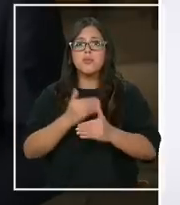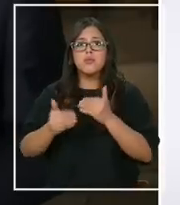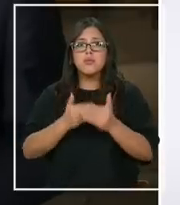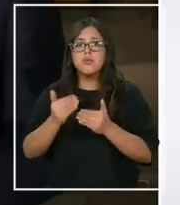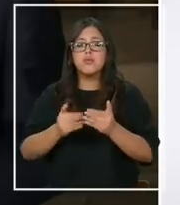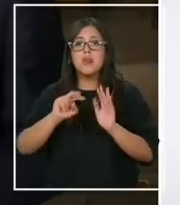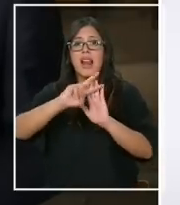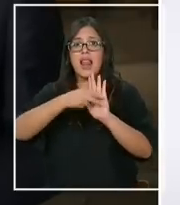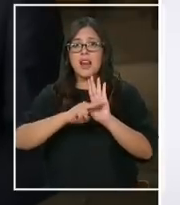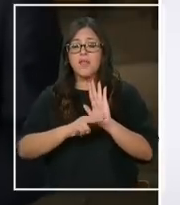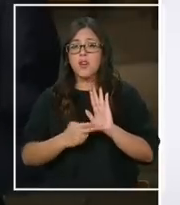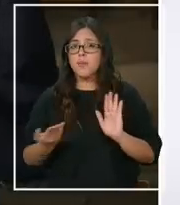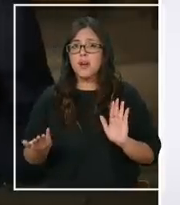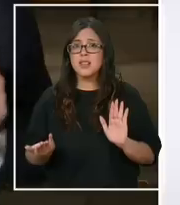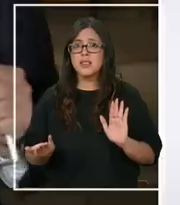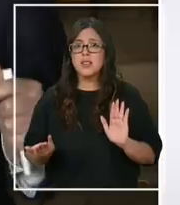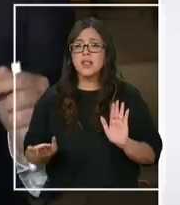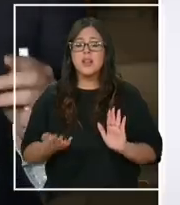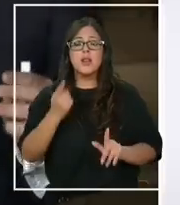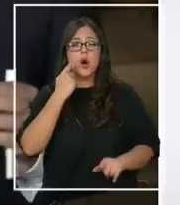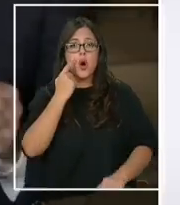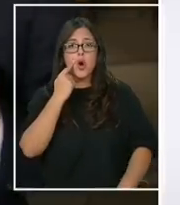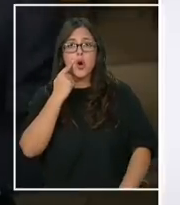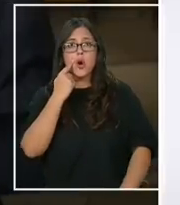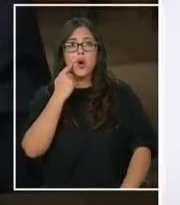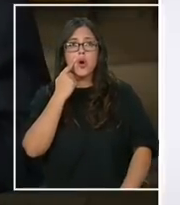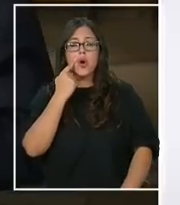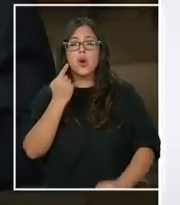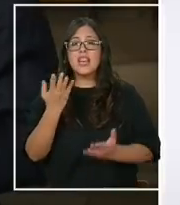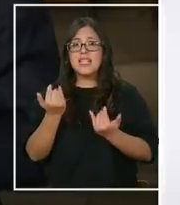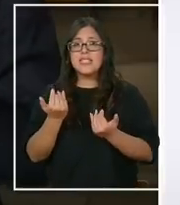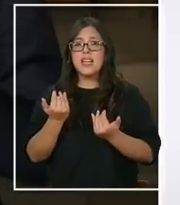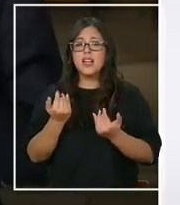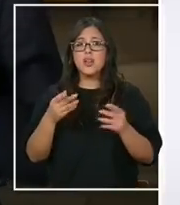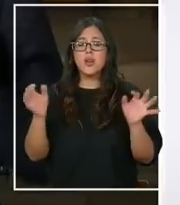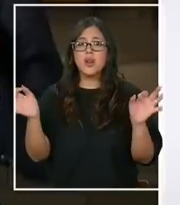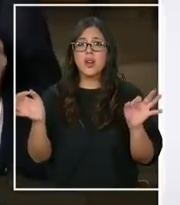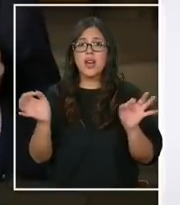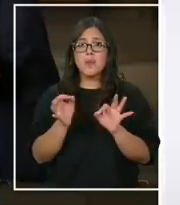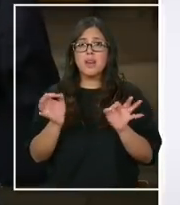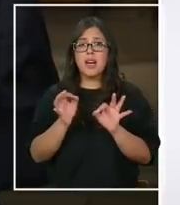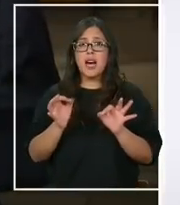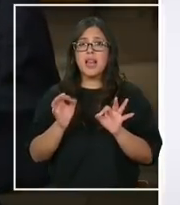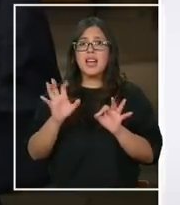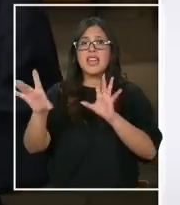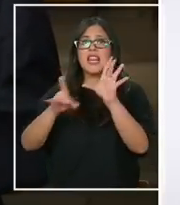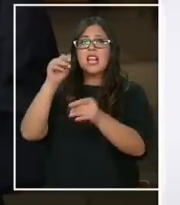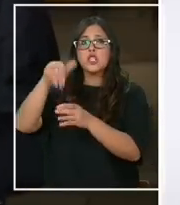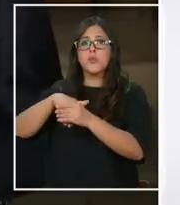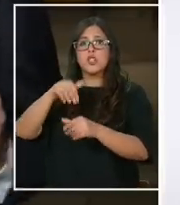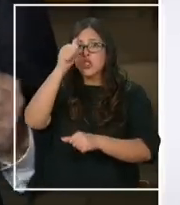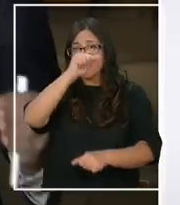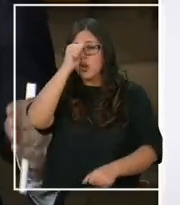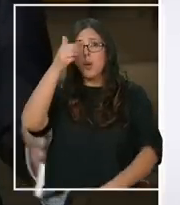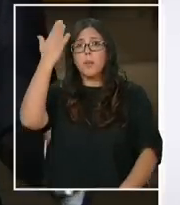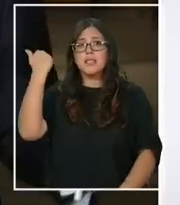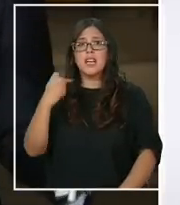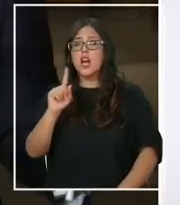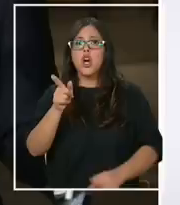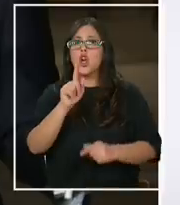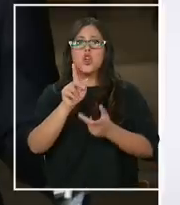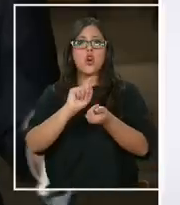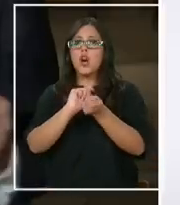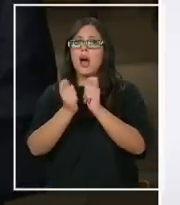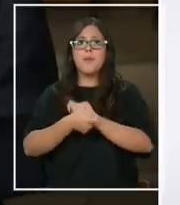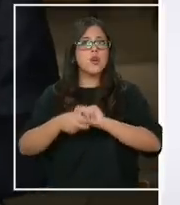adelante las reformas? A ver, en primer lugar es necesario precisar que la elección del domingo pasado no modificó la composición del